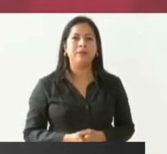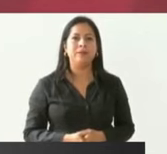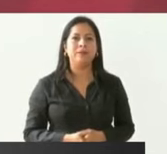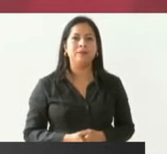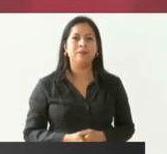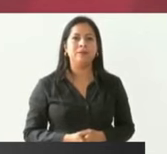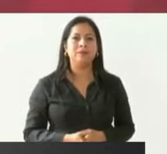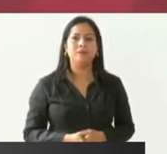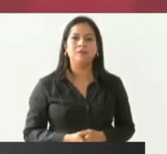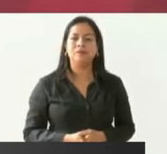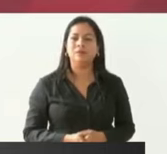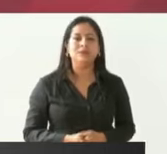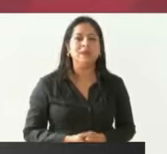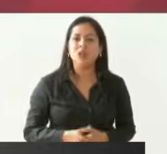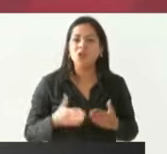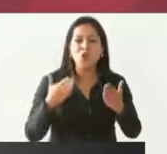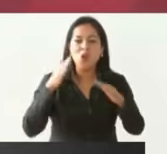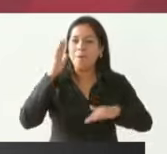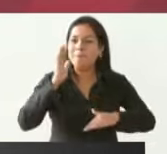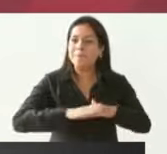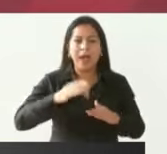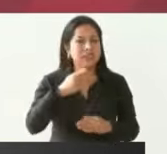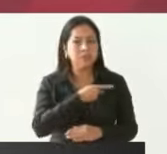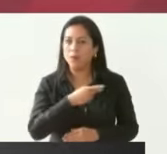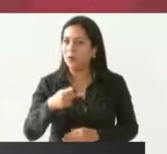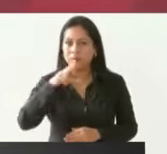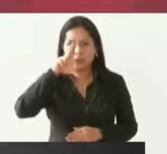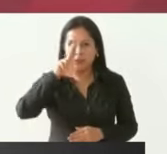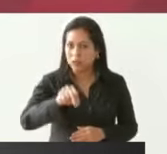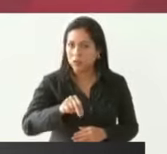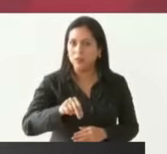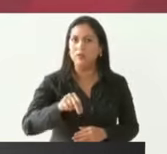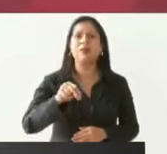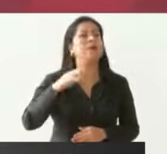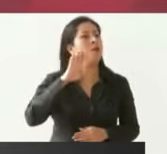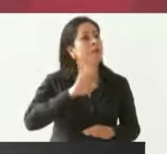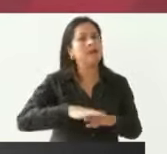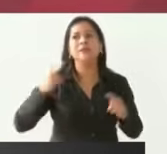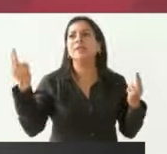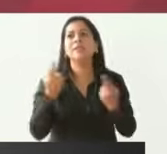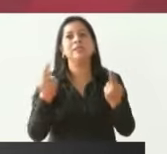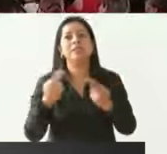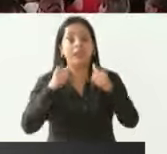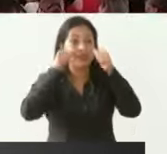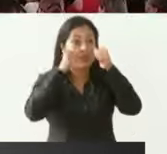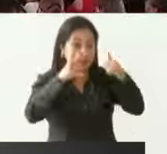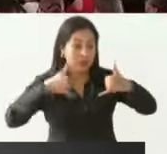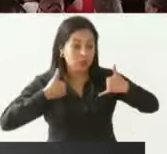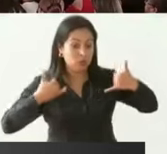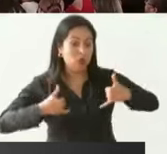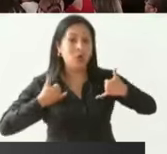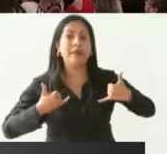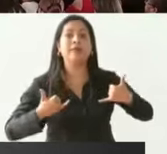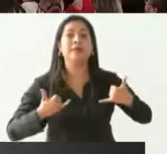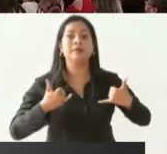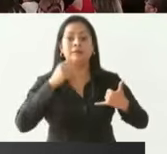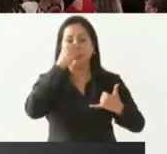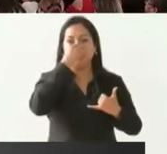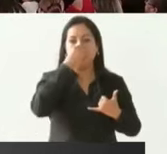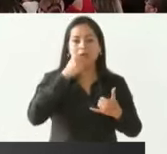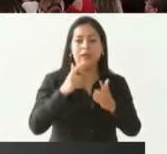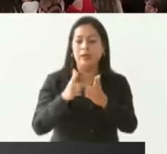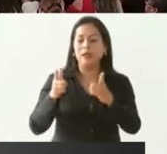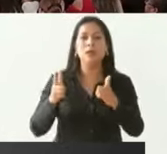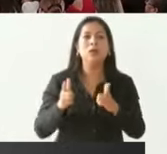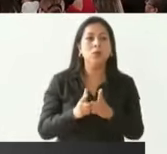que no haya pobreza que no haya necesidades que se atienda a los jóvenes la paz es fruto